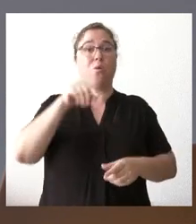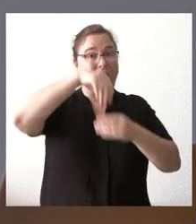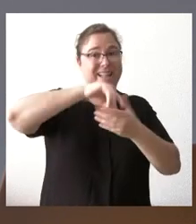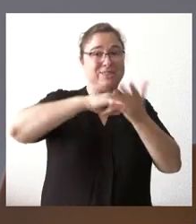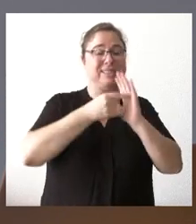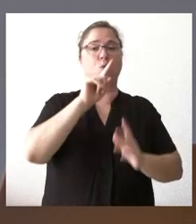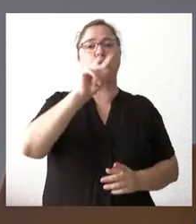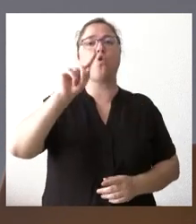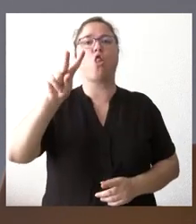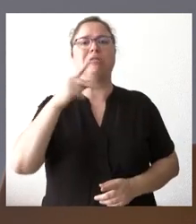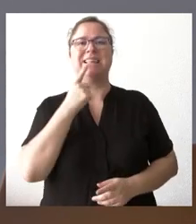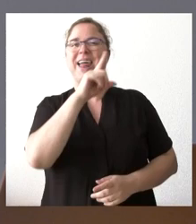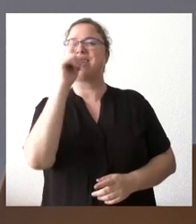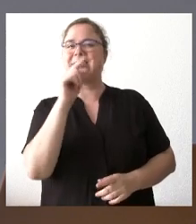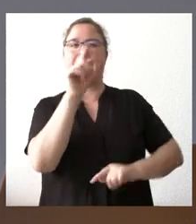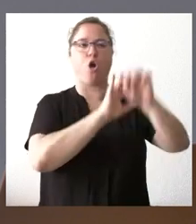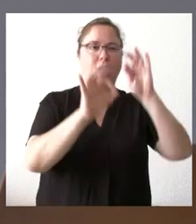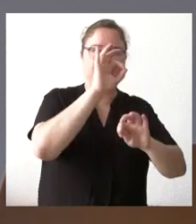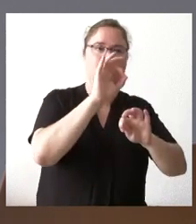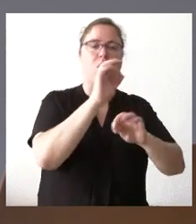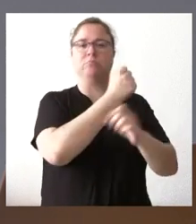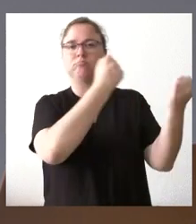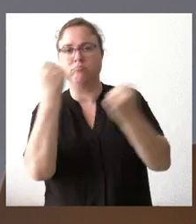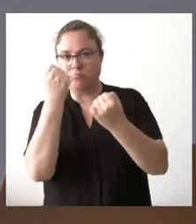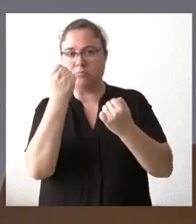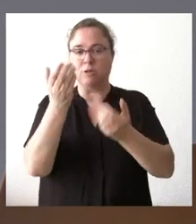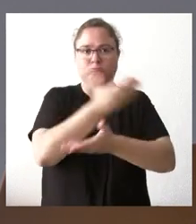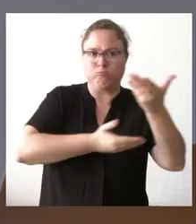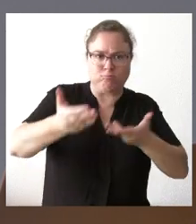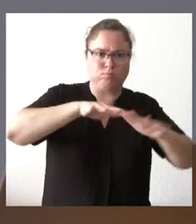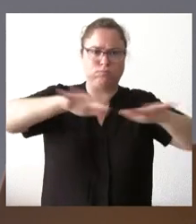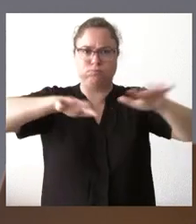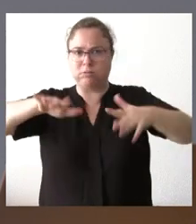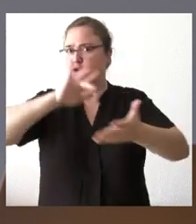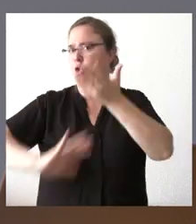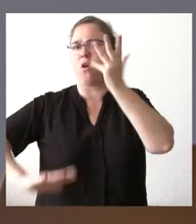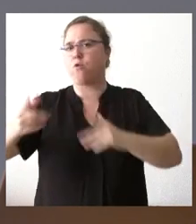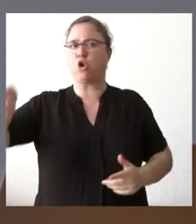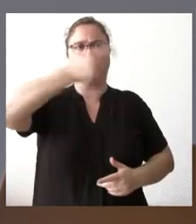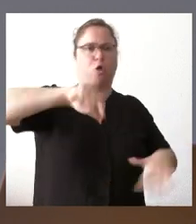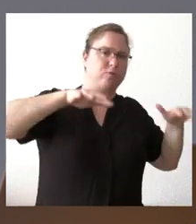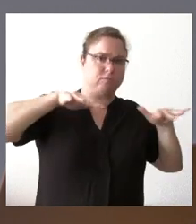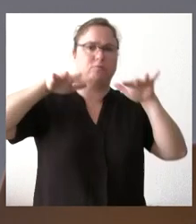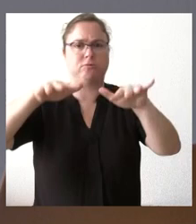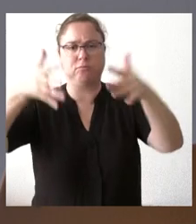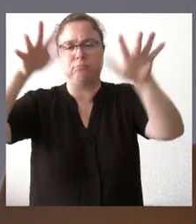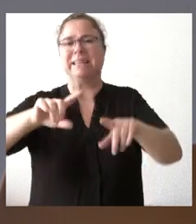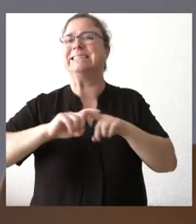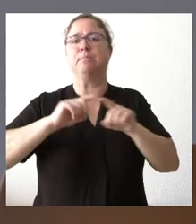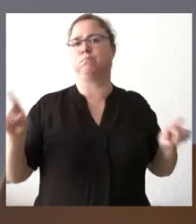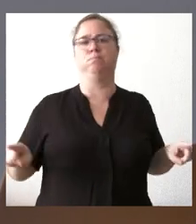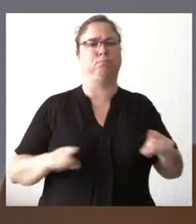tipos de organizaciones de instituciones que son movilizables para un incendio de cualquier tipo cualquier tipo de